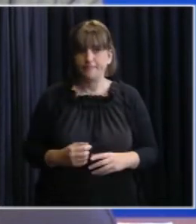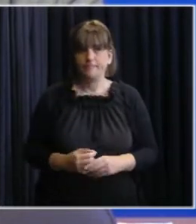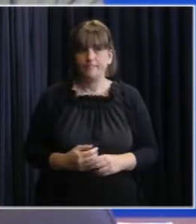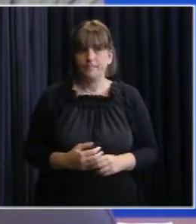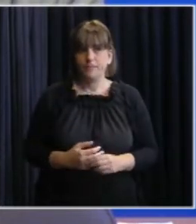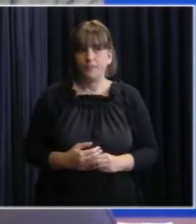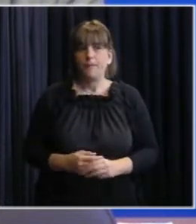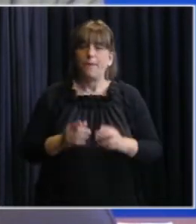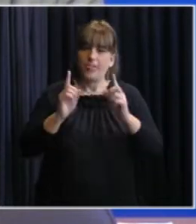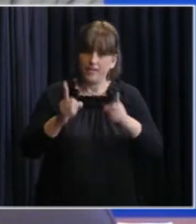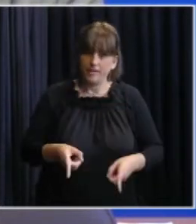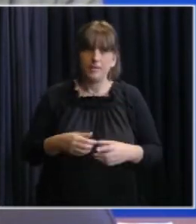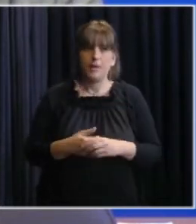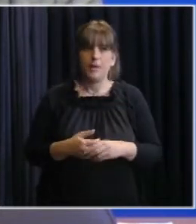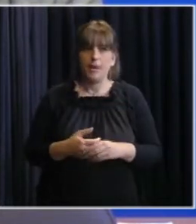en segundo lugar